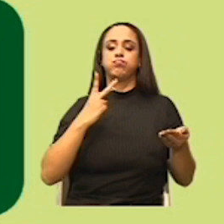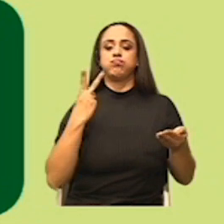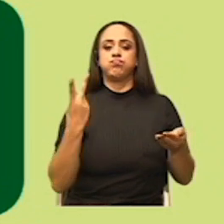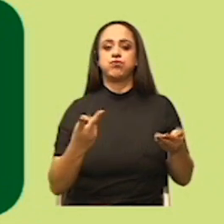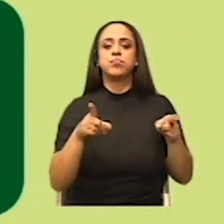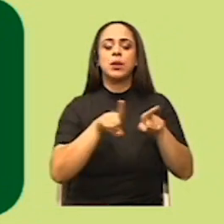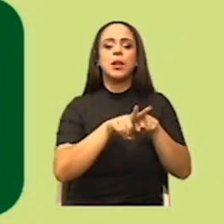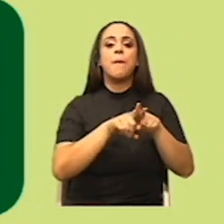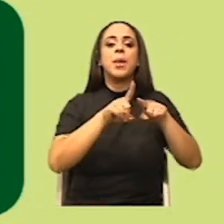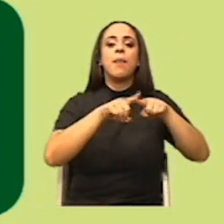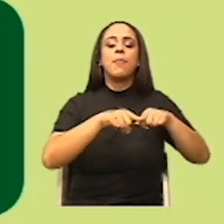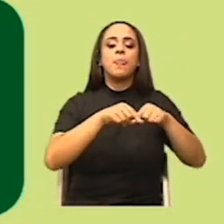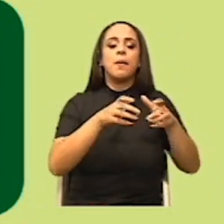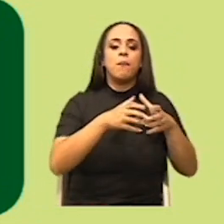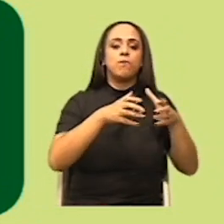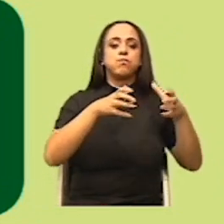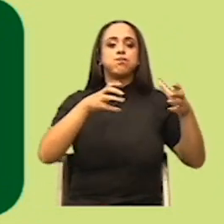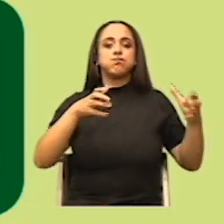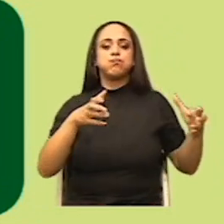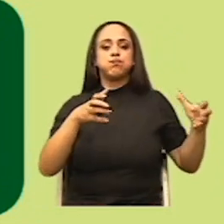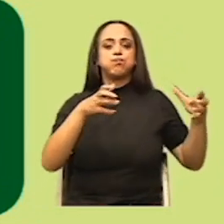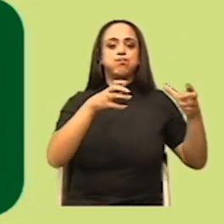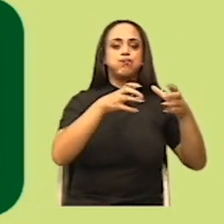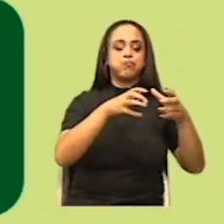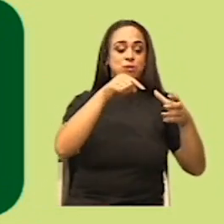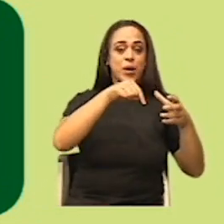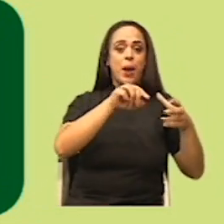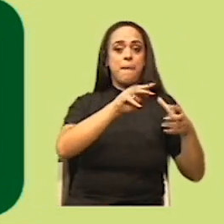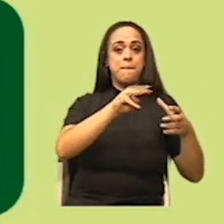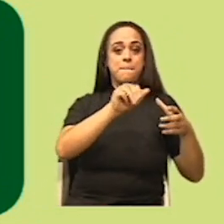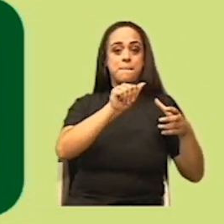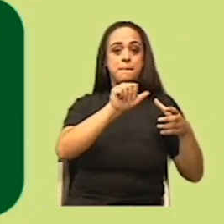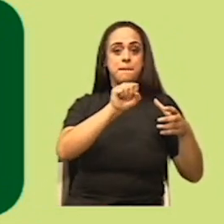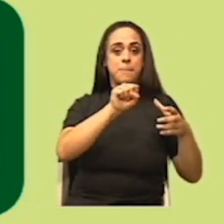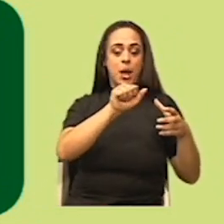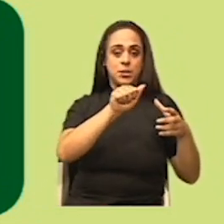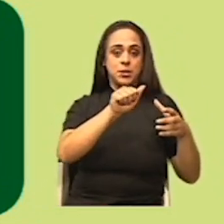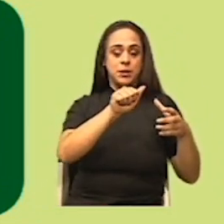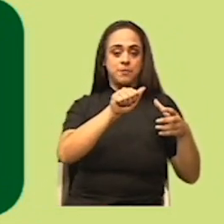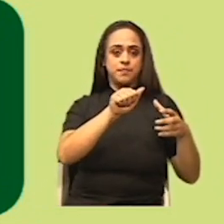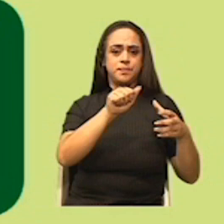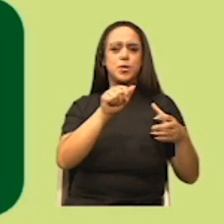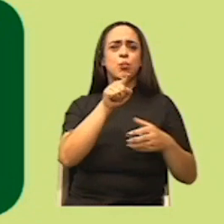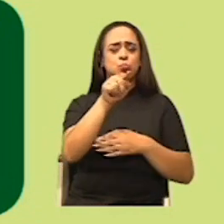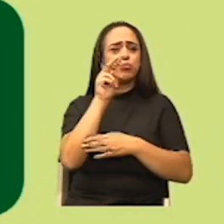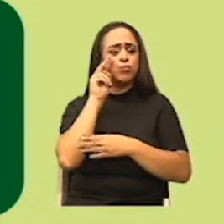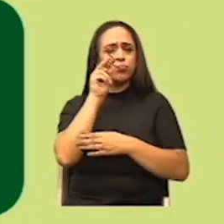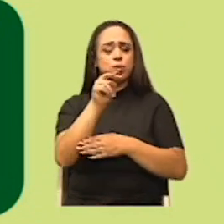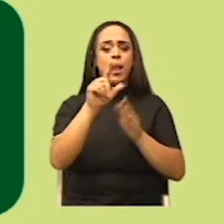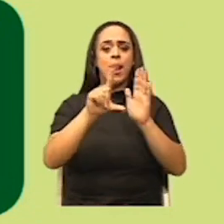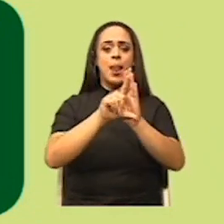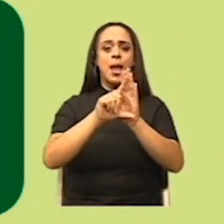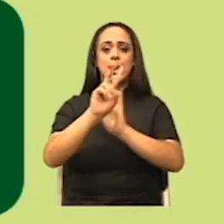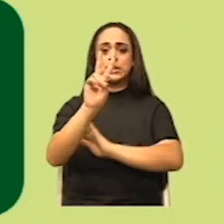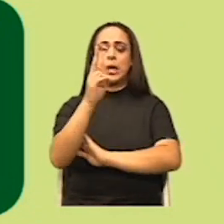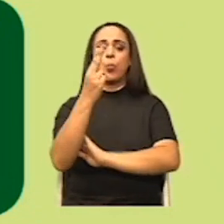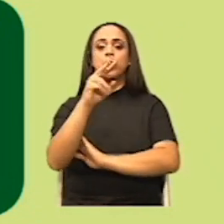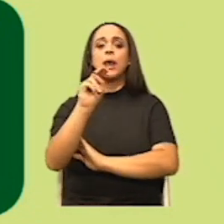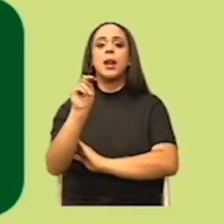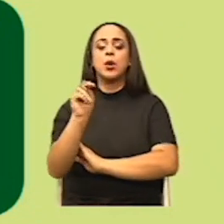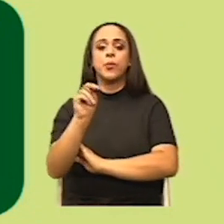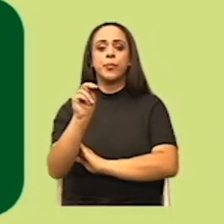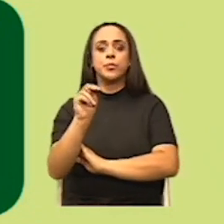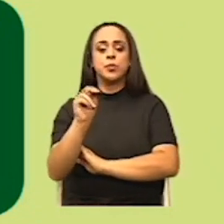masa. Muy bien. Como ustedes escucharon, la segunda ley de Newton nos dice que la aceleración es